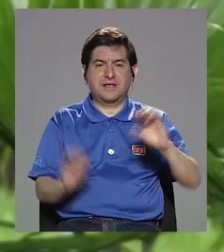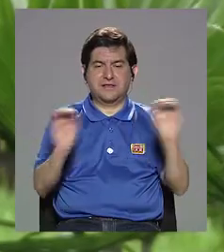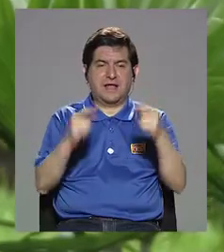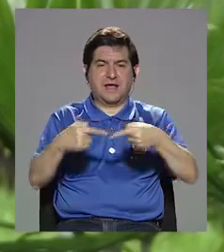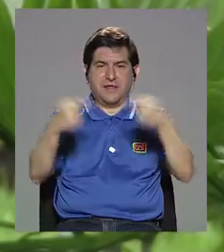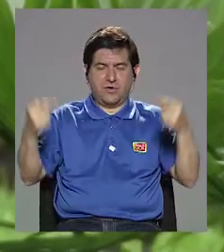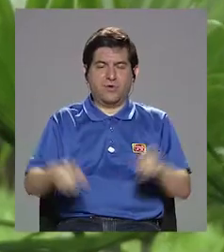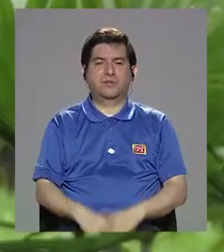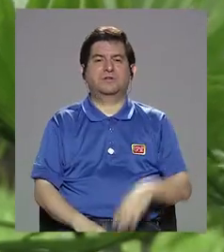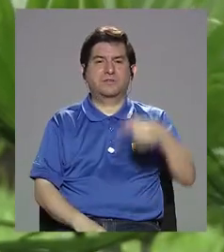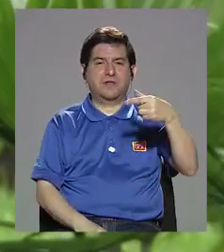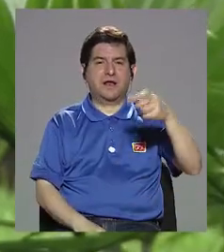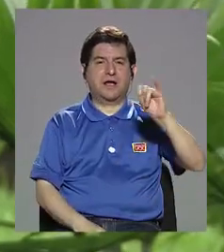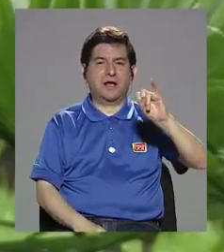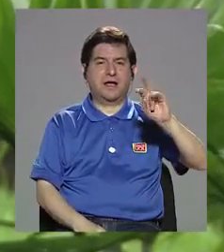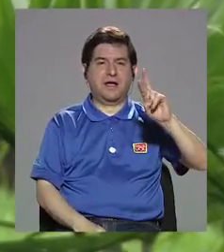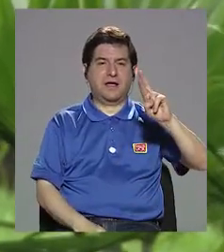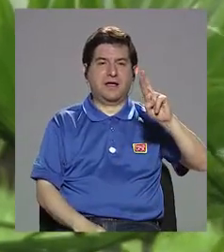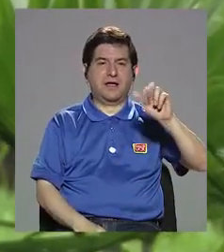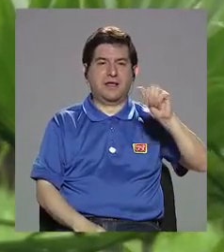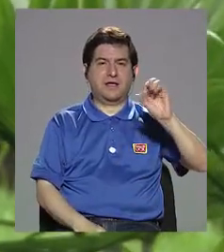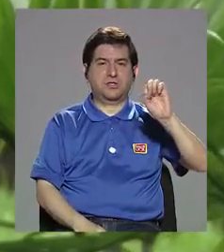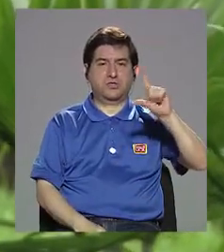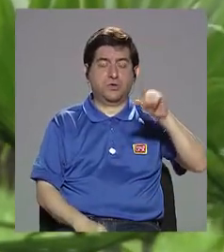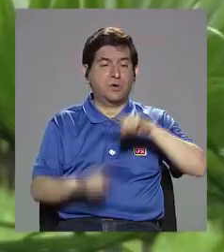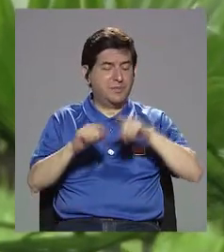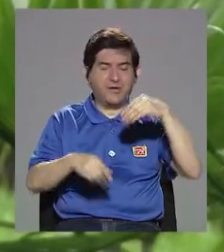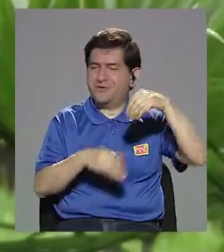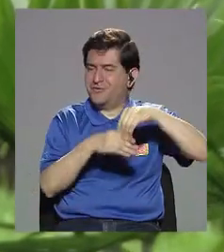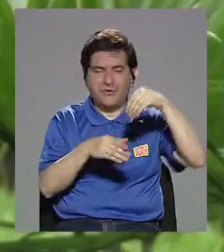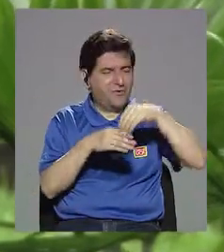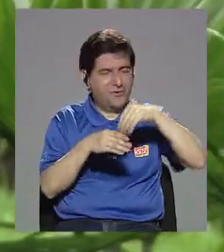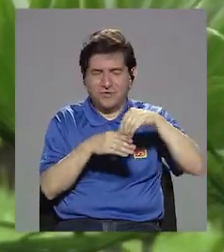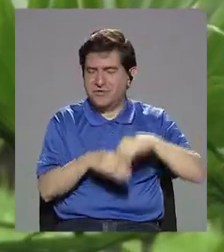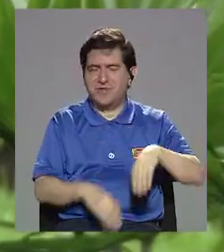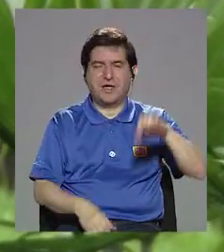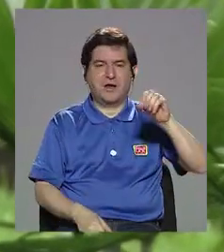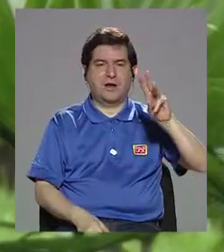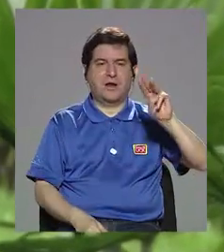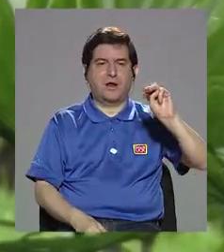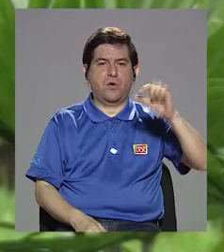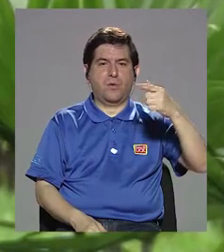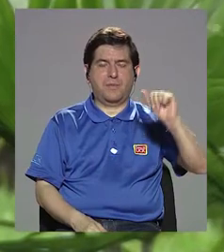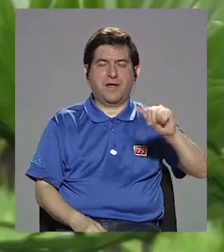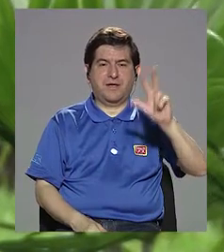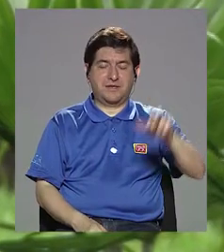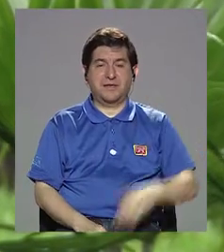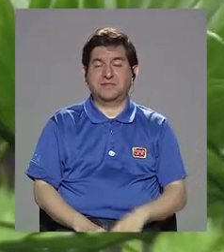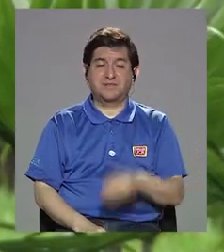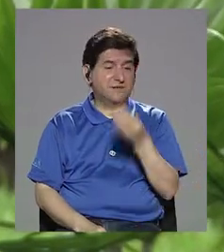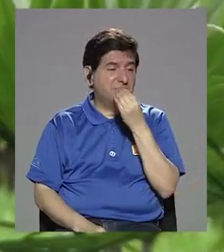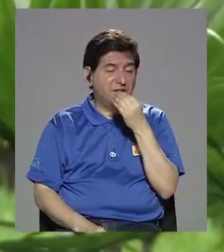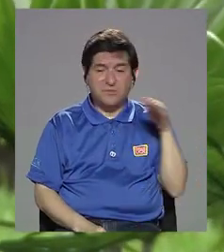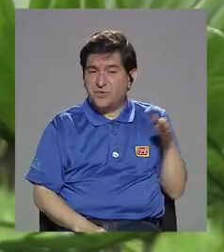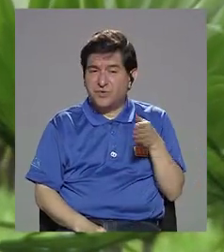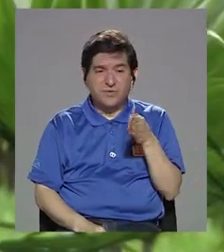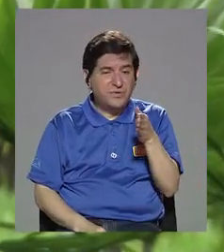contra el girasol, pero el girasol no es una fuente de omega-3. Y al no consumir tanto pescado,